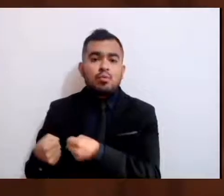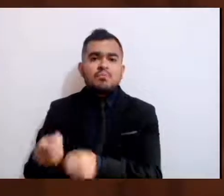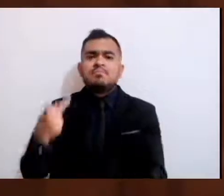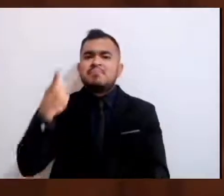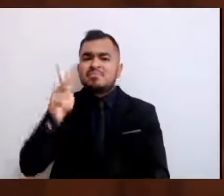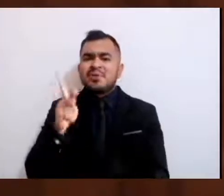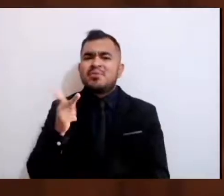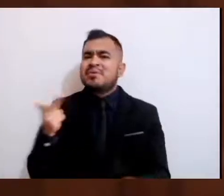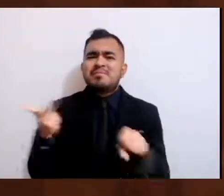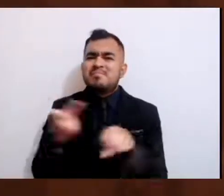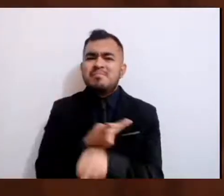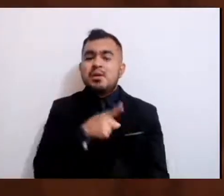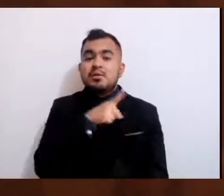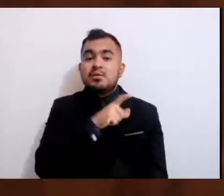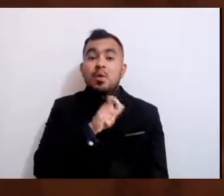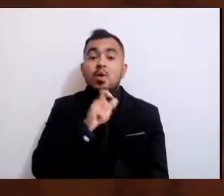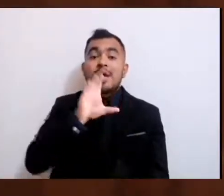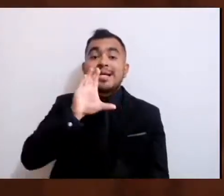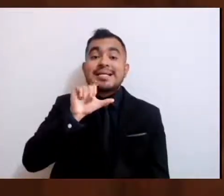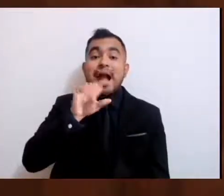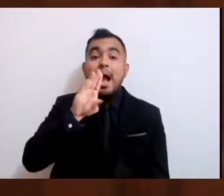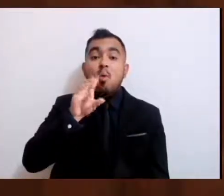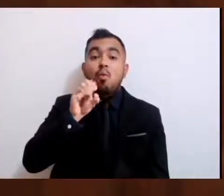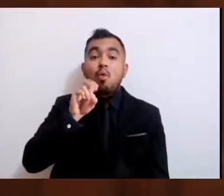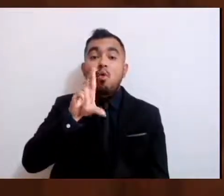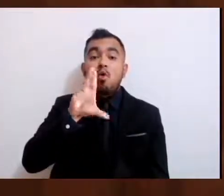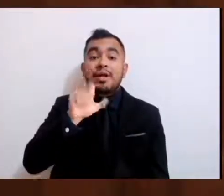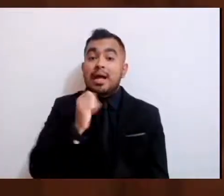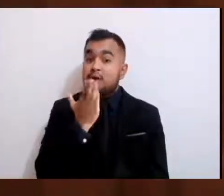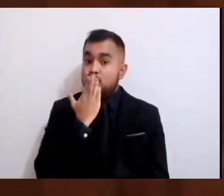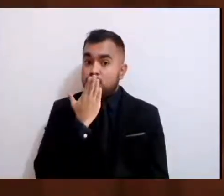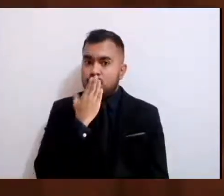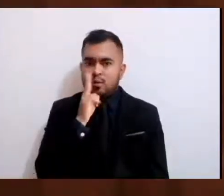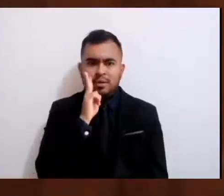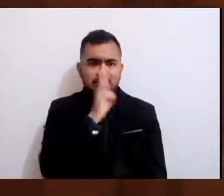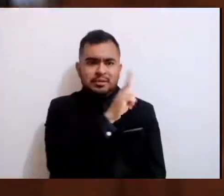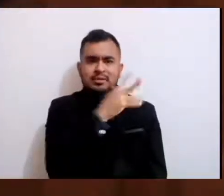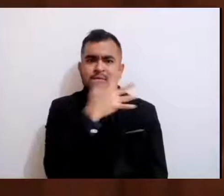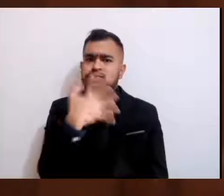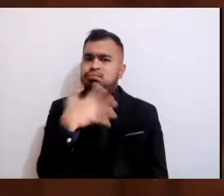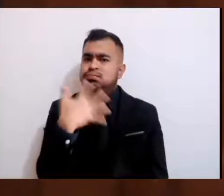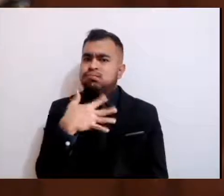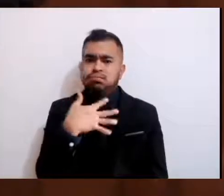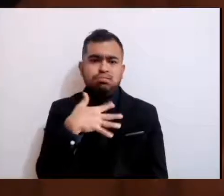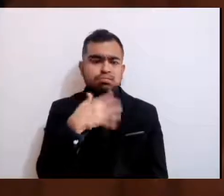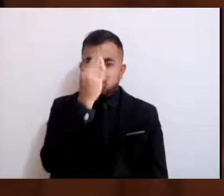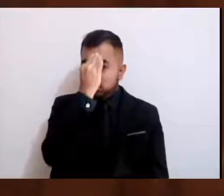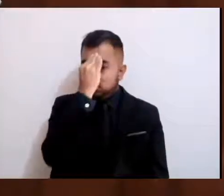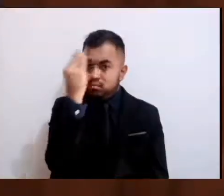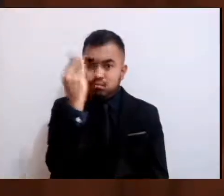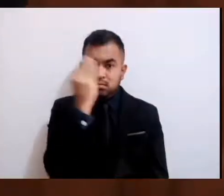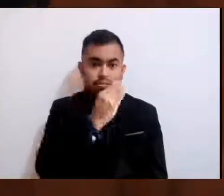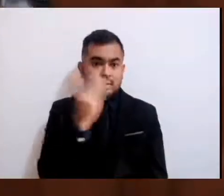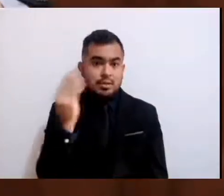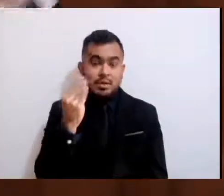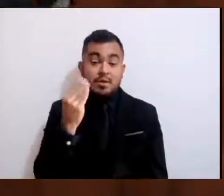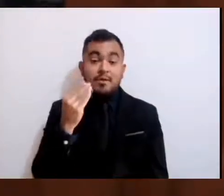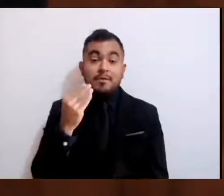vimos en Caborca, Sonora, es terrible. Que haya declarado hoy,